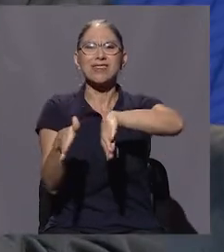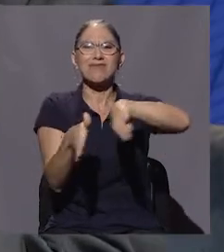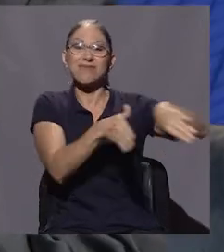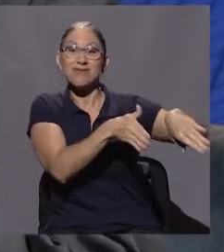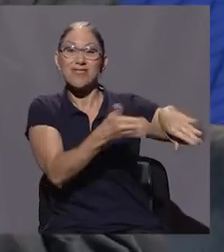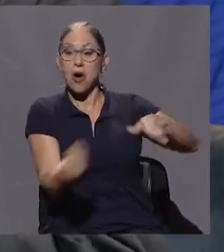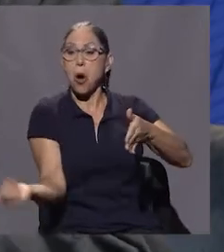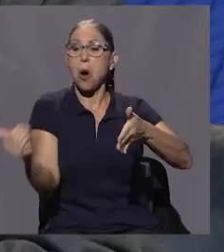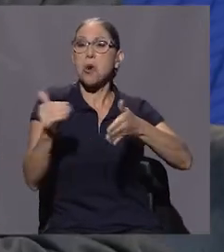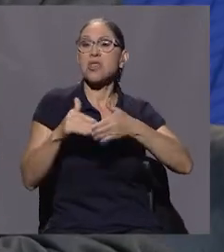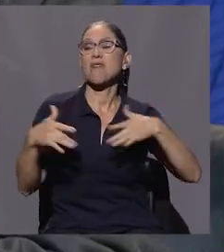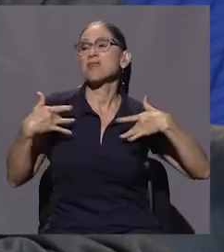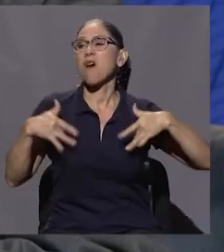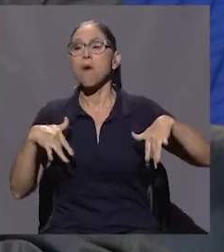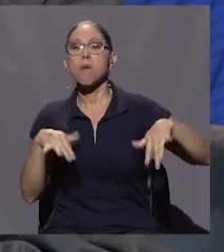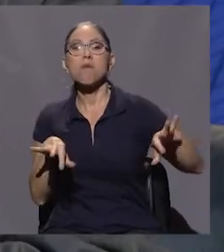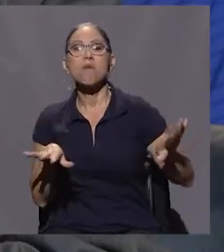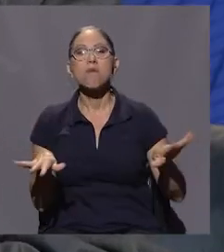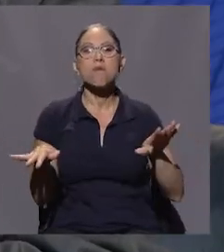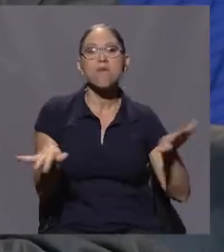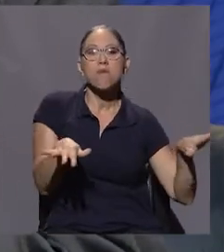OCDE vestidos de smoking,